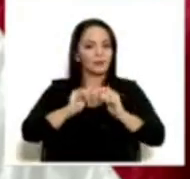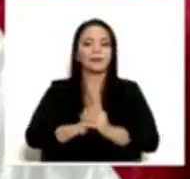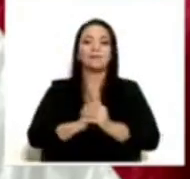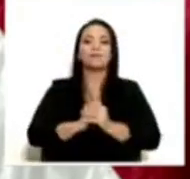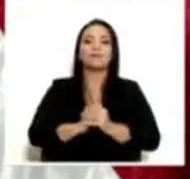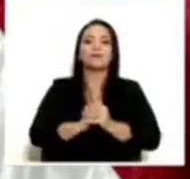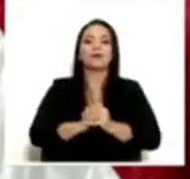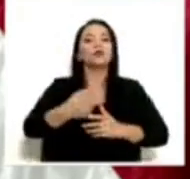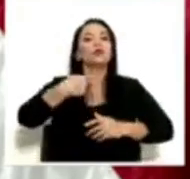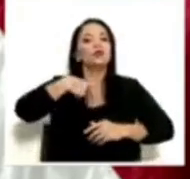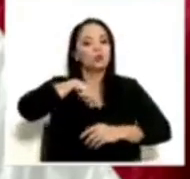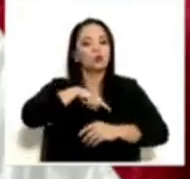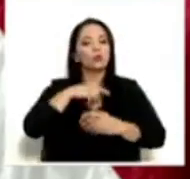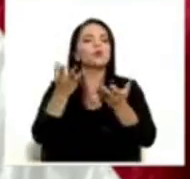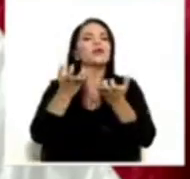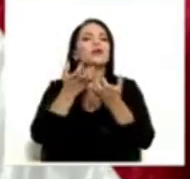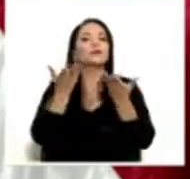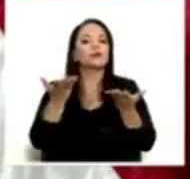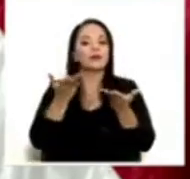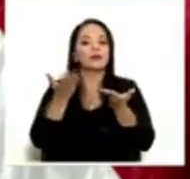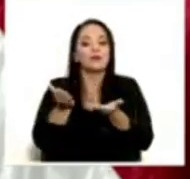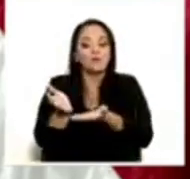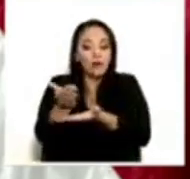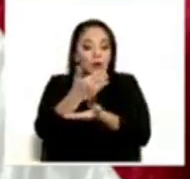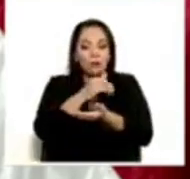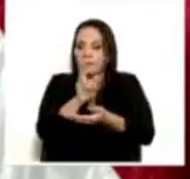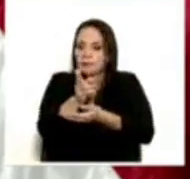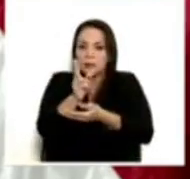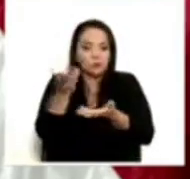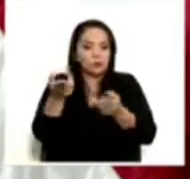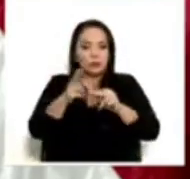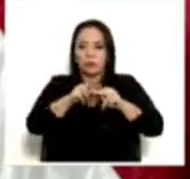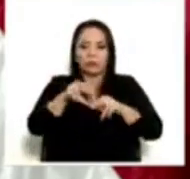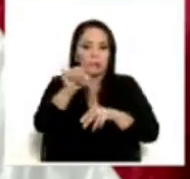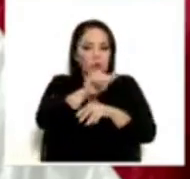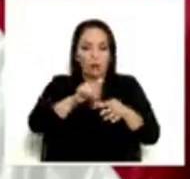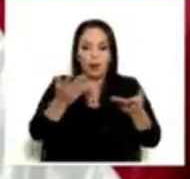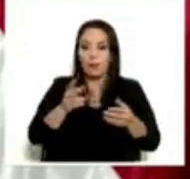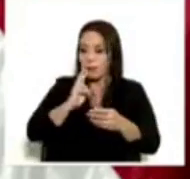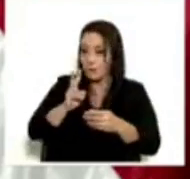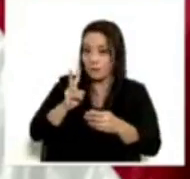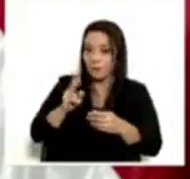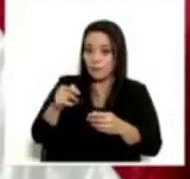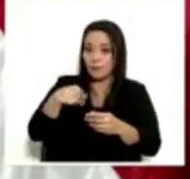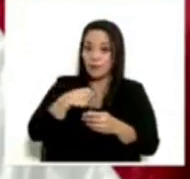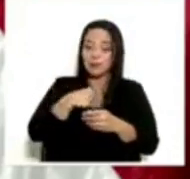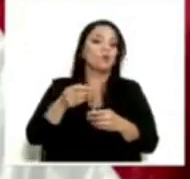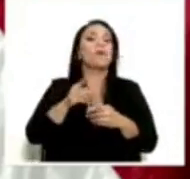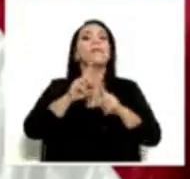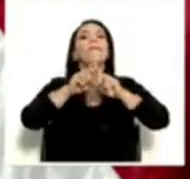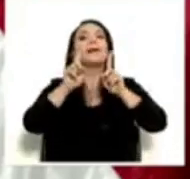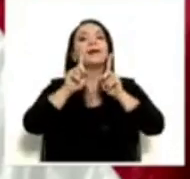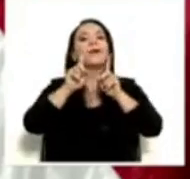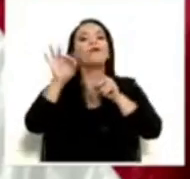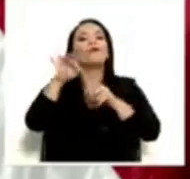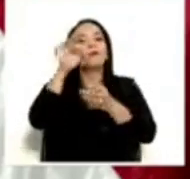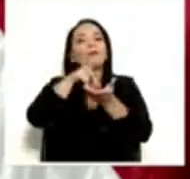Nosotros queremos recaudar la misma cantidad de impuestos, cierto, no, Nogi, pero que lo paguen diferente.